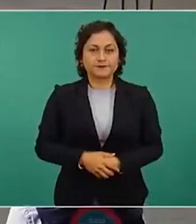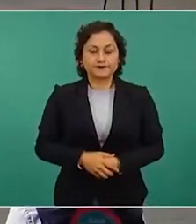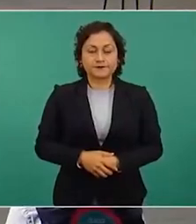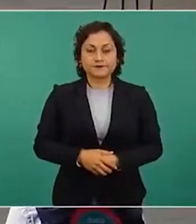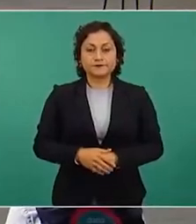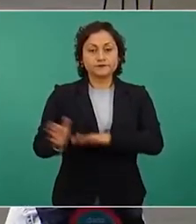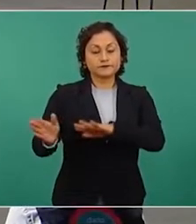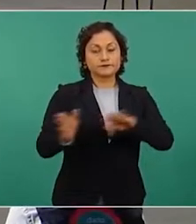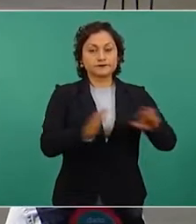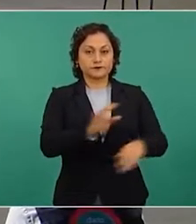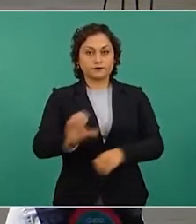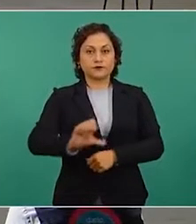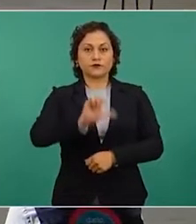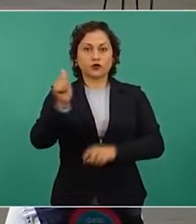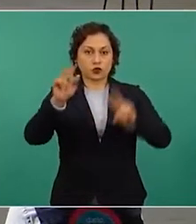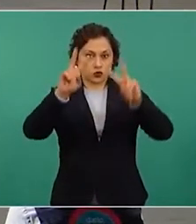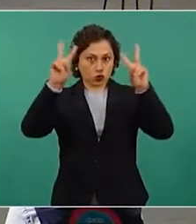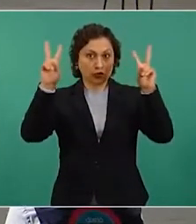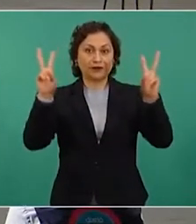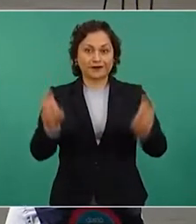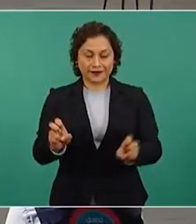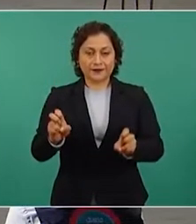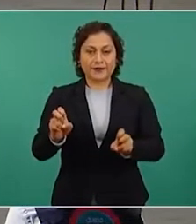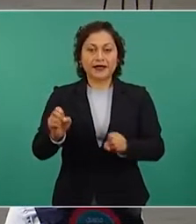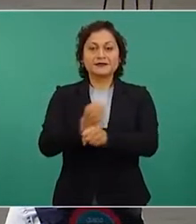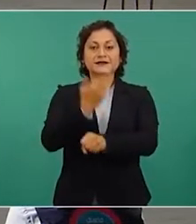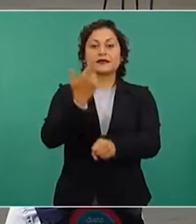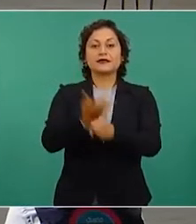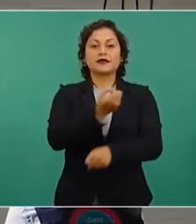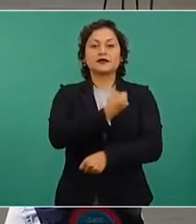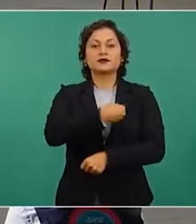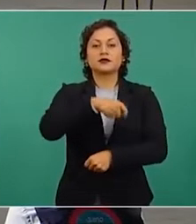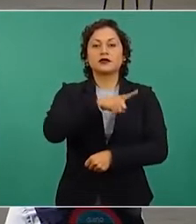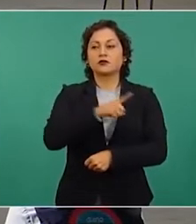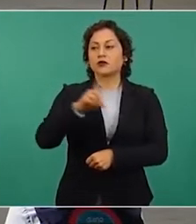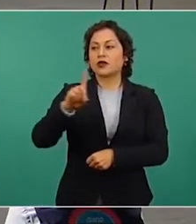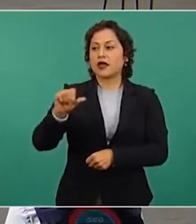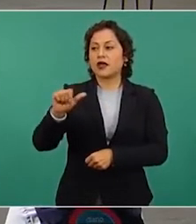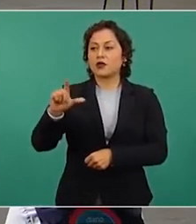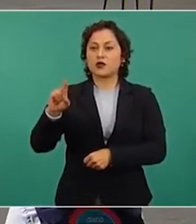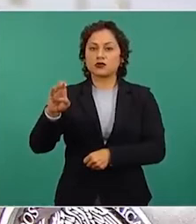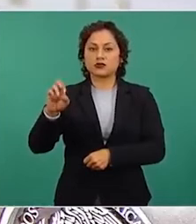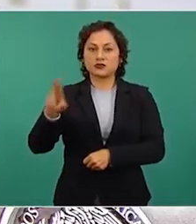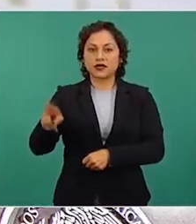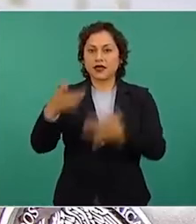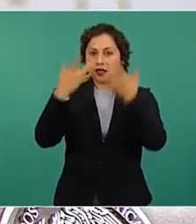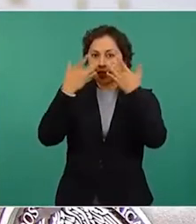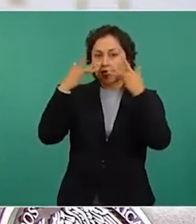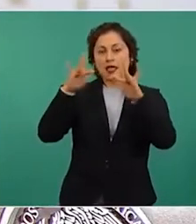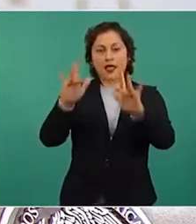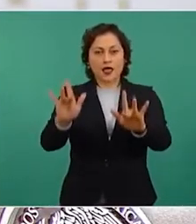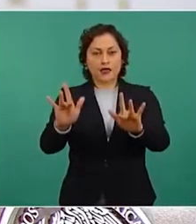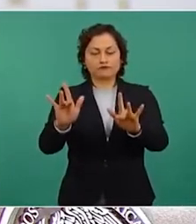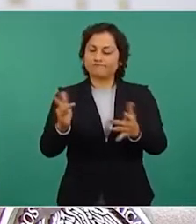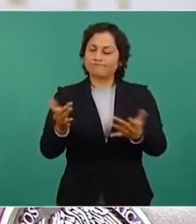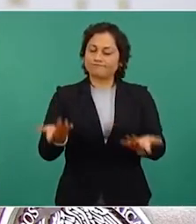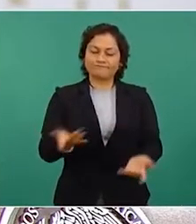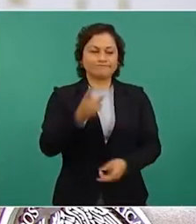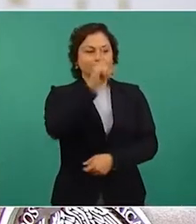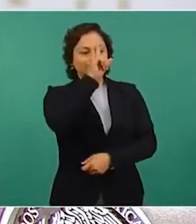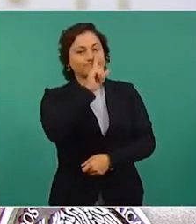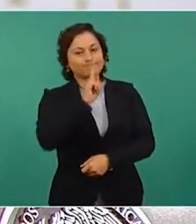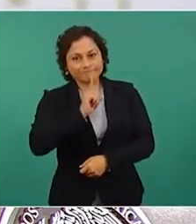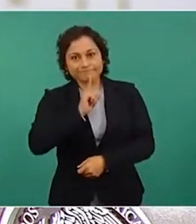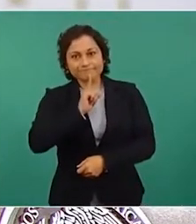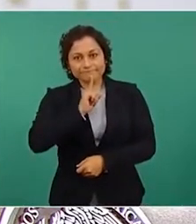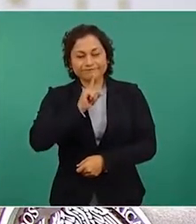Falso que el secretario de Salud, Jorge Alcocer, haya presentado su renuncia al cargo. Como parte de la guerra sucia en